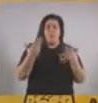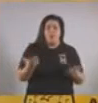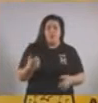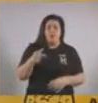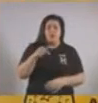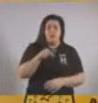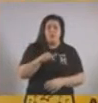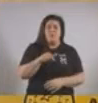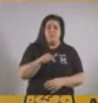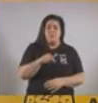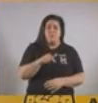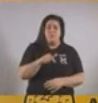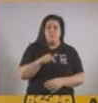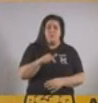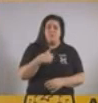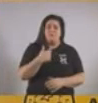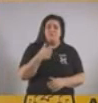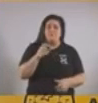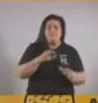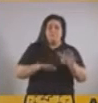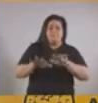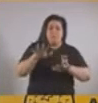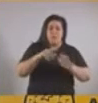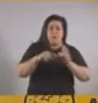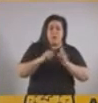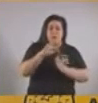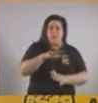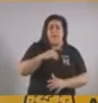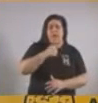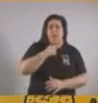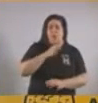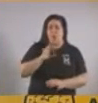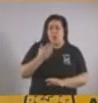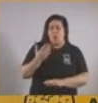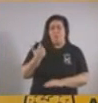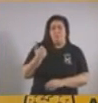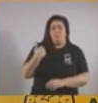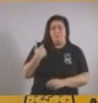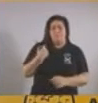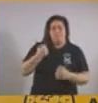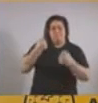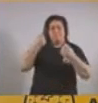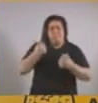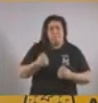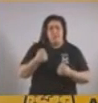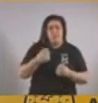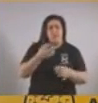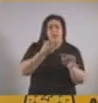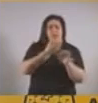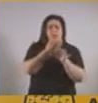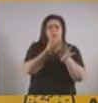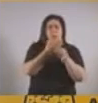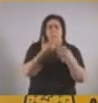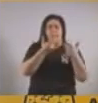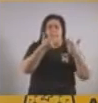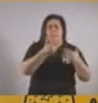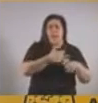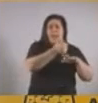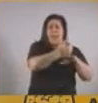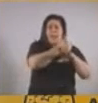empezamos con la puesta en marcha de la ciudad a mitad en agosto del año pasado, insistimos mucho en la vuelta a la presencialidad.